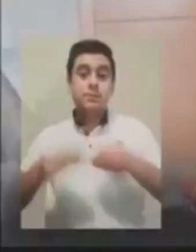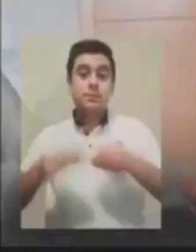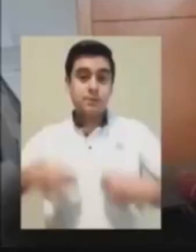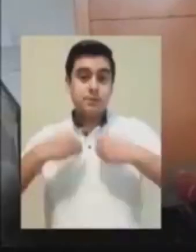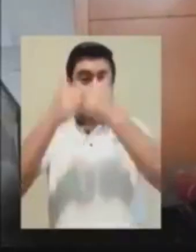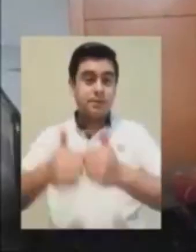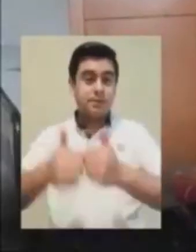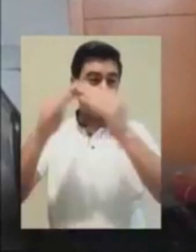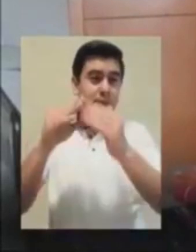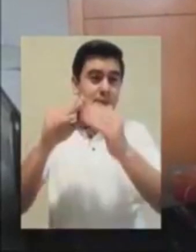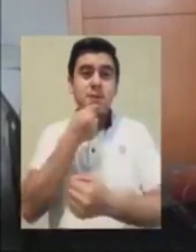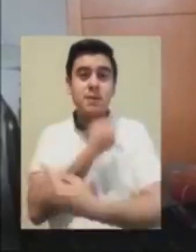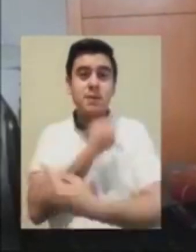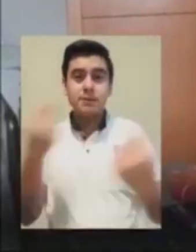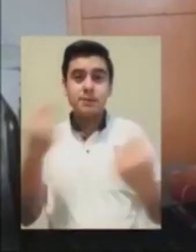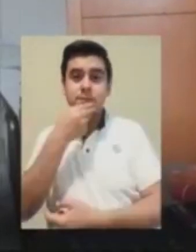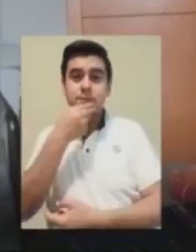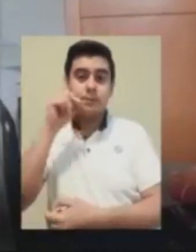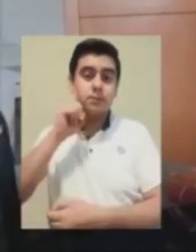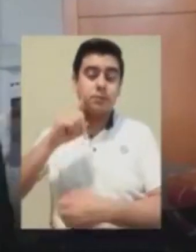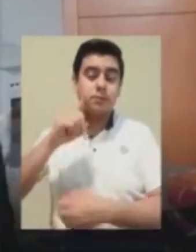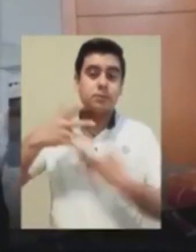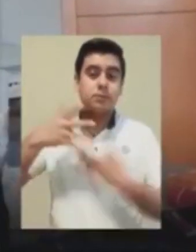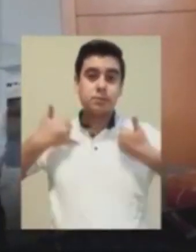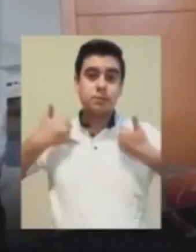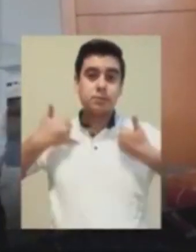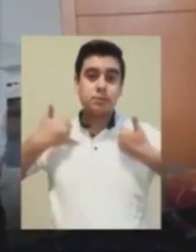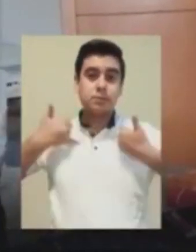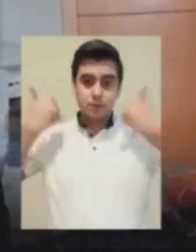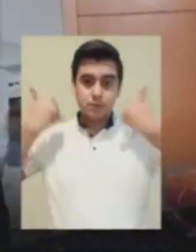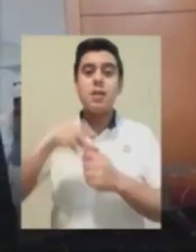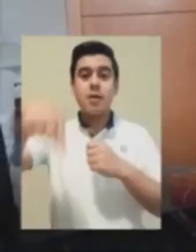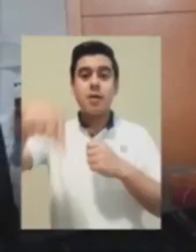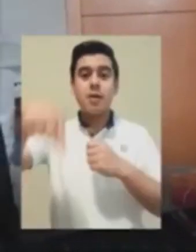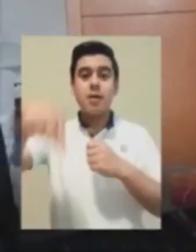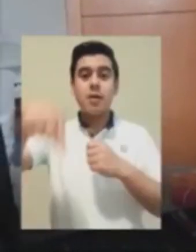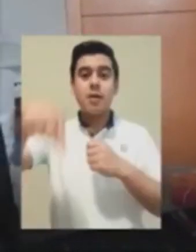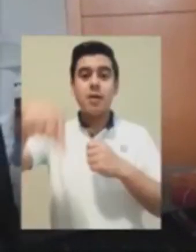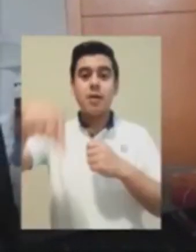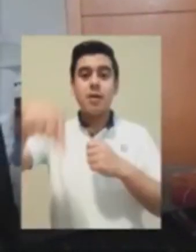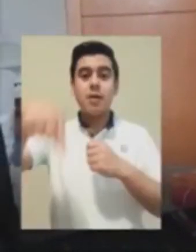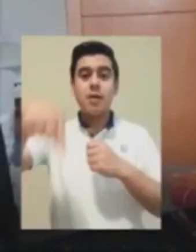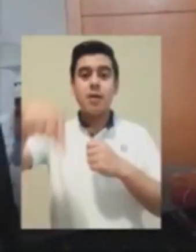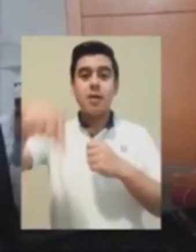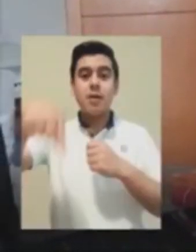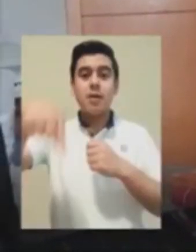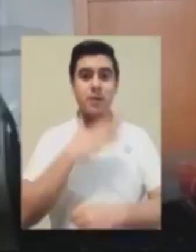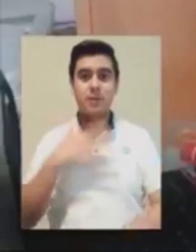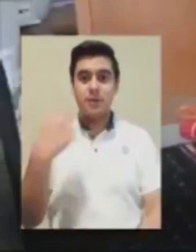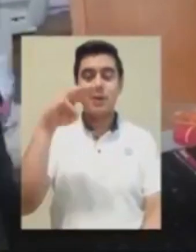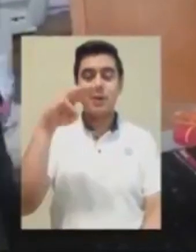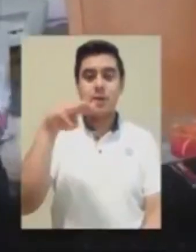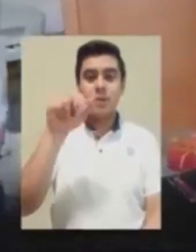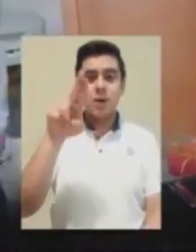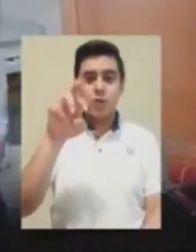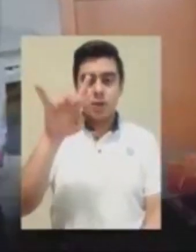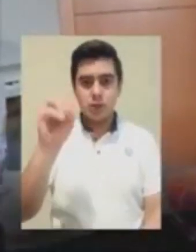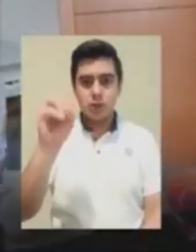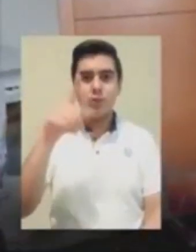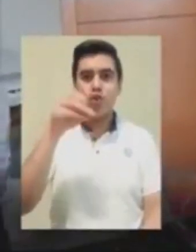Hola, soy Mauricio González Esquivel. Por la mañana estoy estudiando y